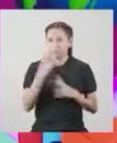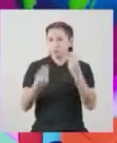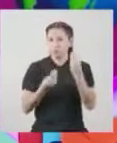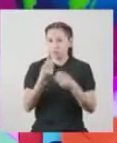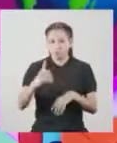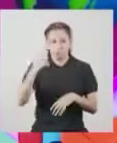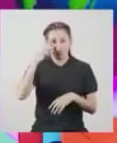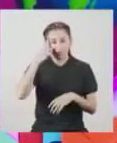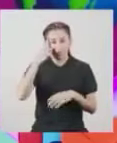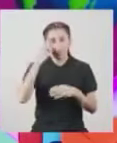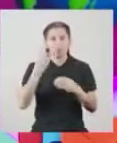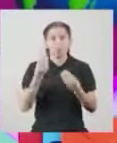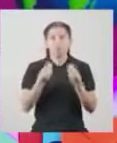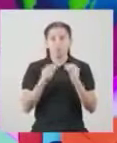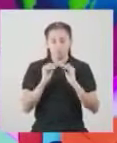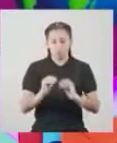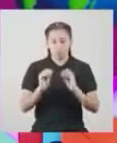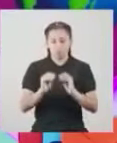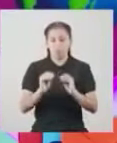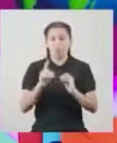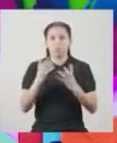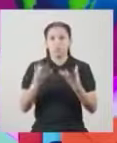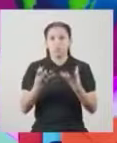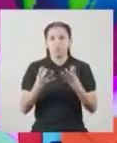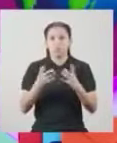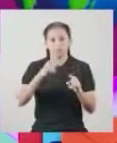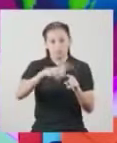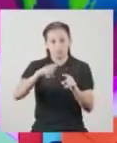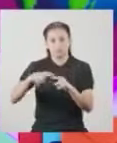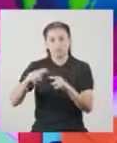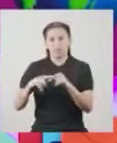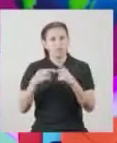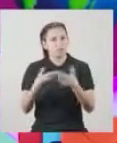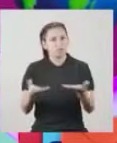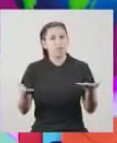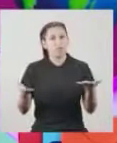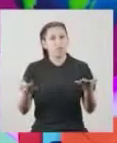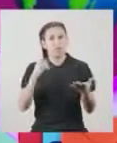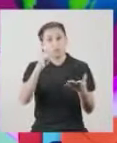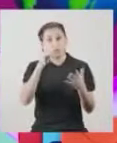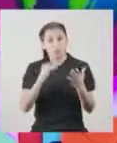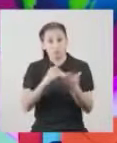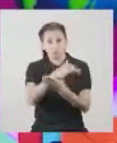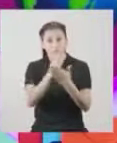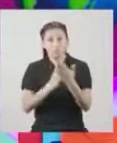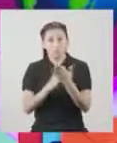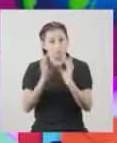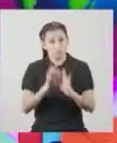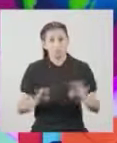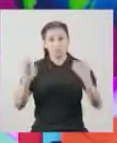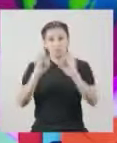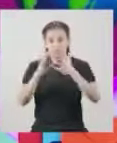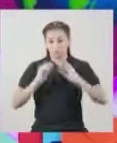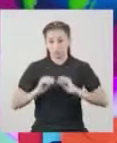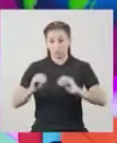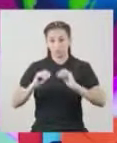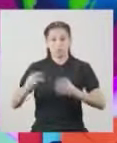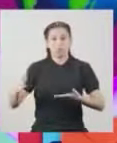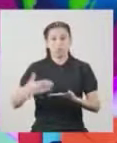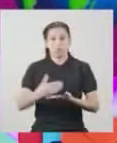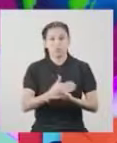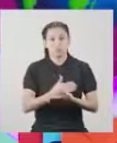¿Cómo crees que se cría o cultiva una trucha o varias de ellas? ¿No crees que una parte importante de su cultivo,